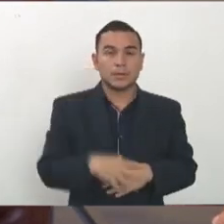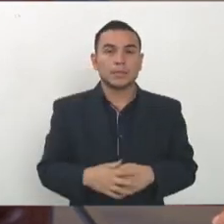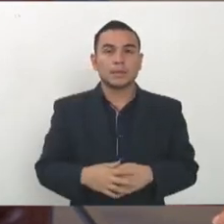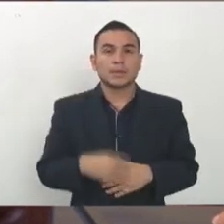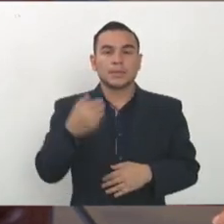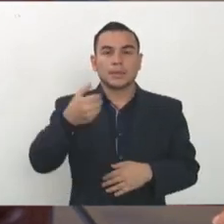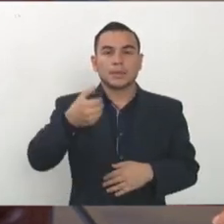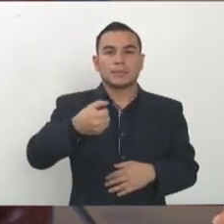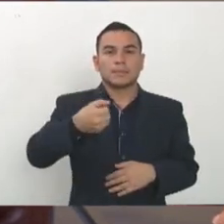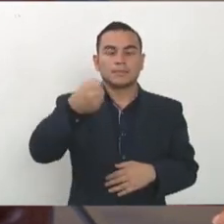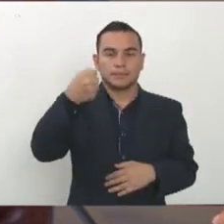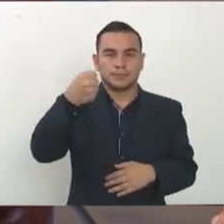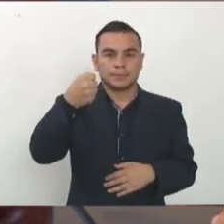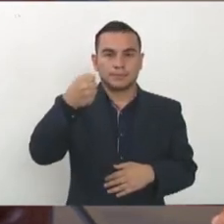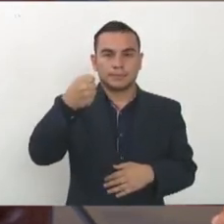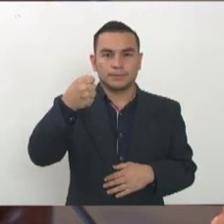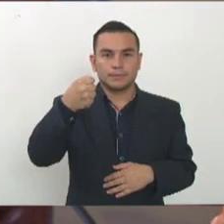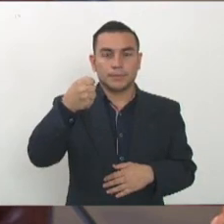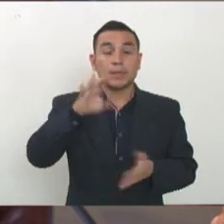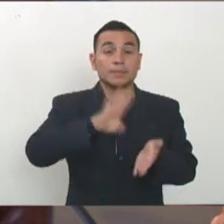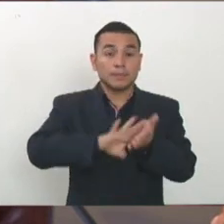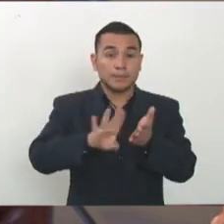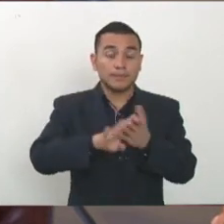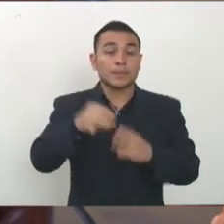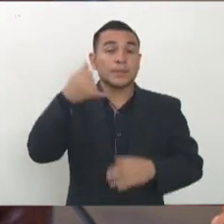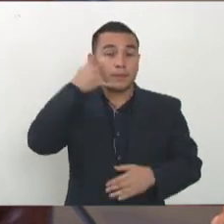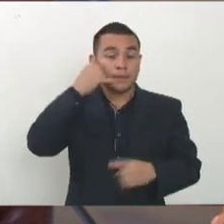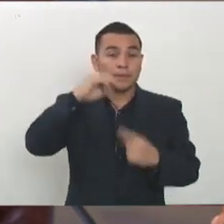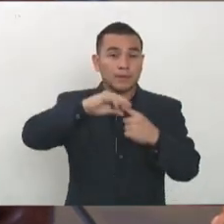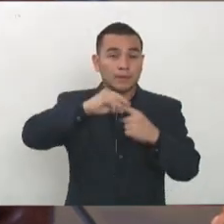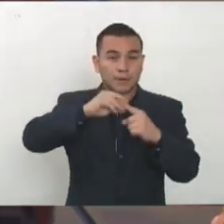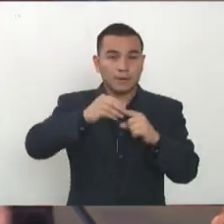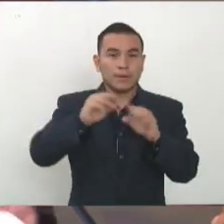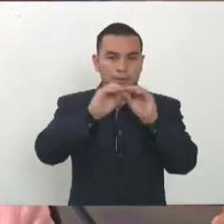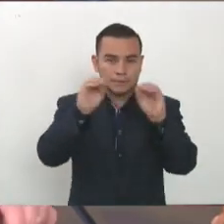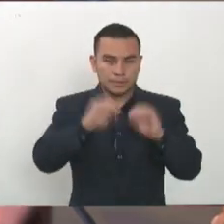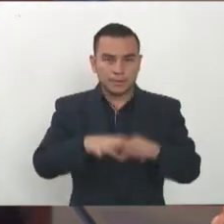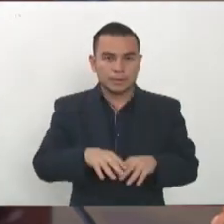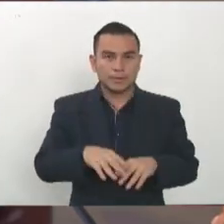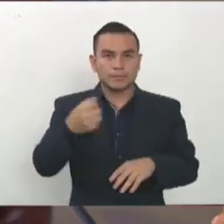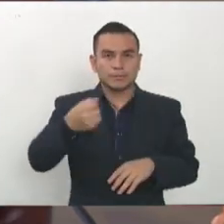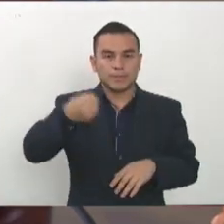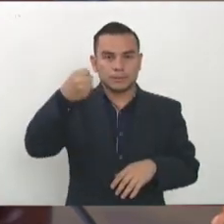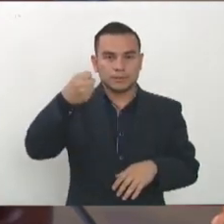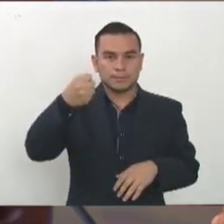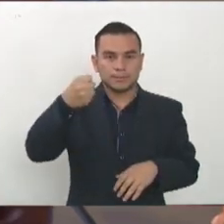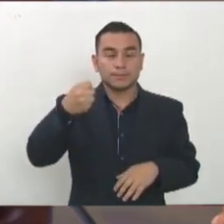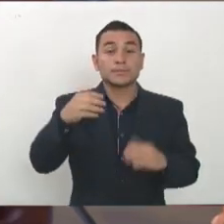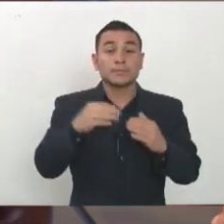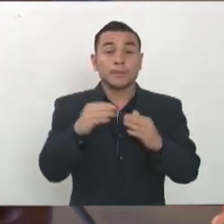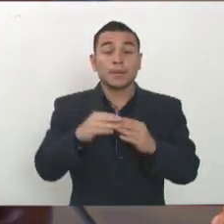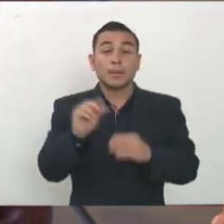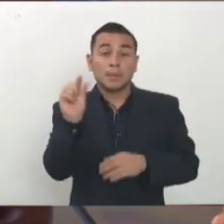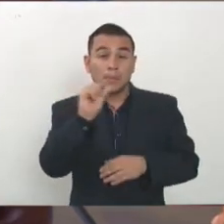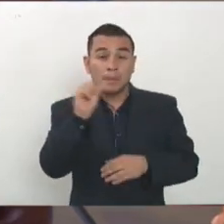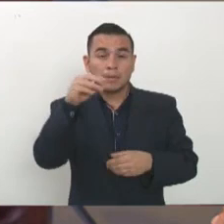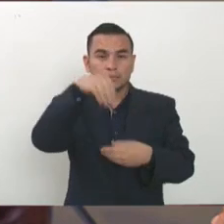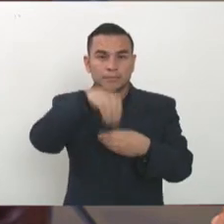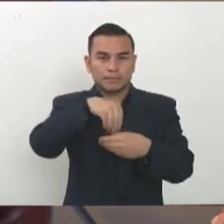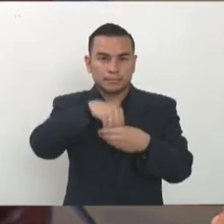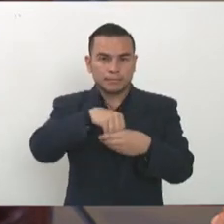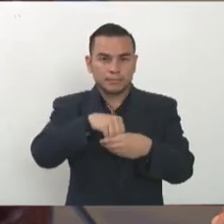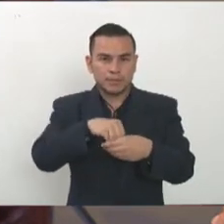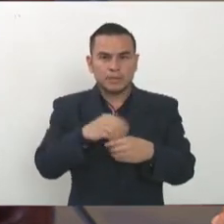suspende por tres meses la cuota de teléfono de cable e internet se suspenden también los pagos de crédito de las casas